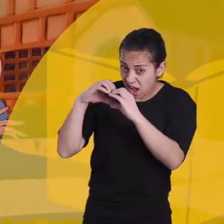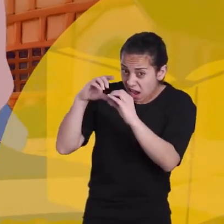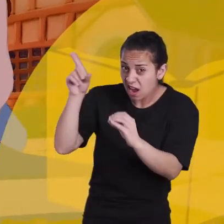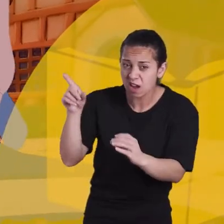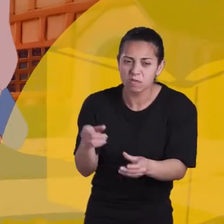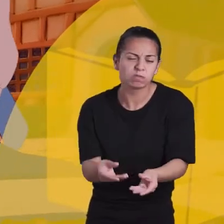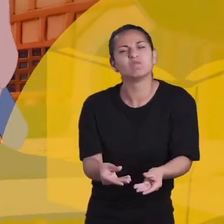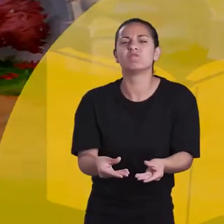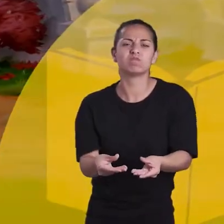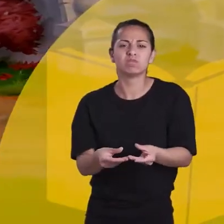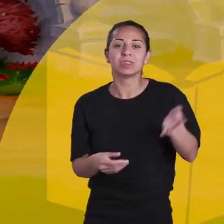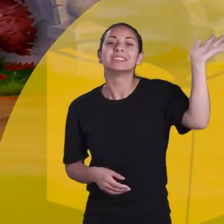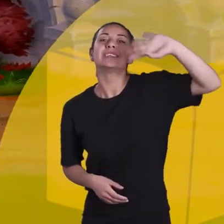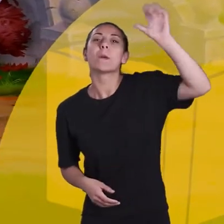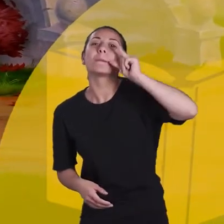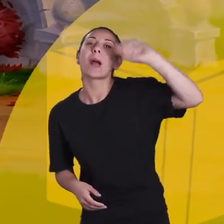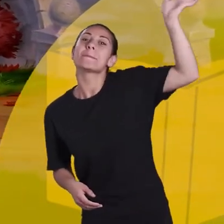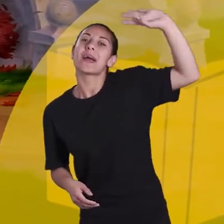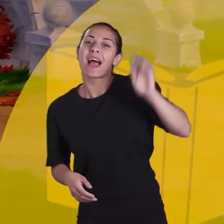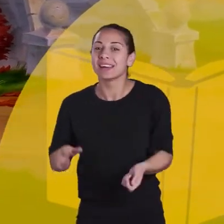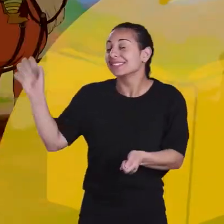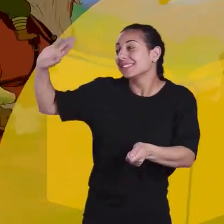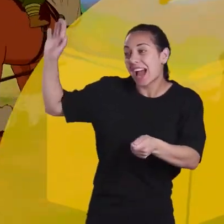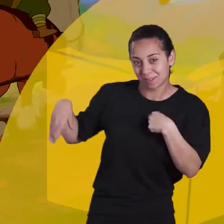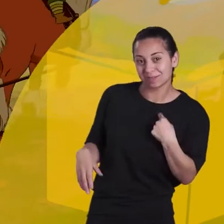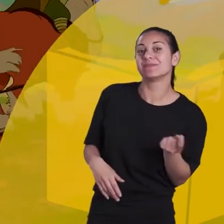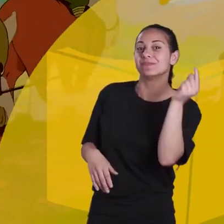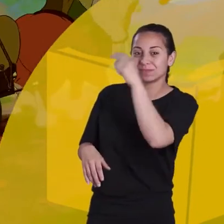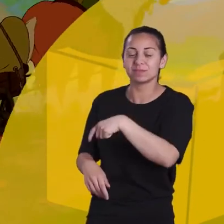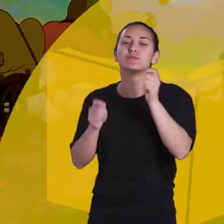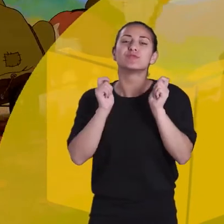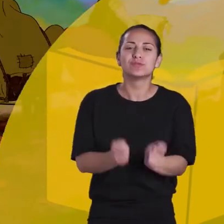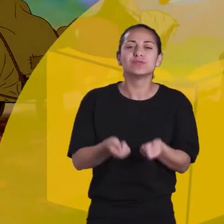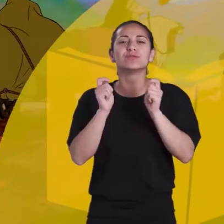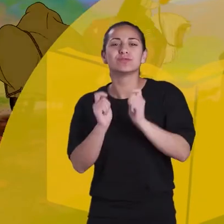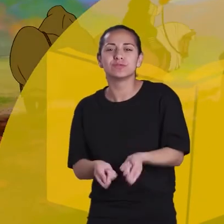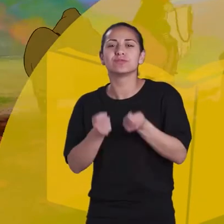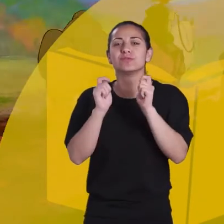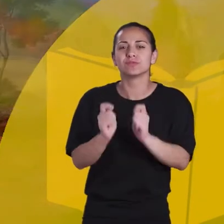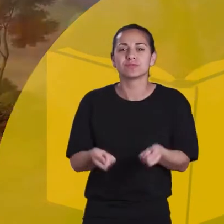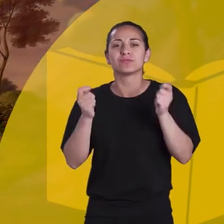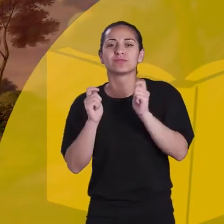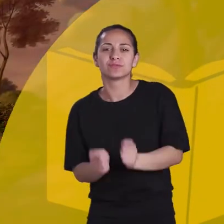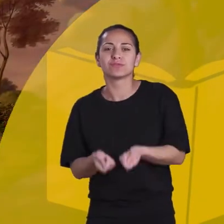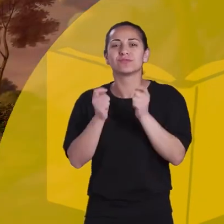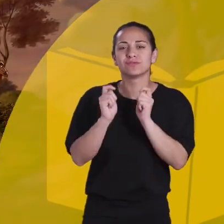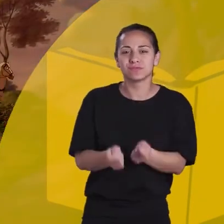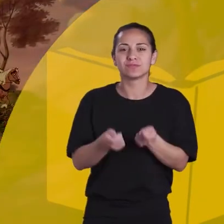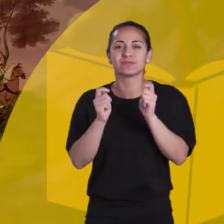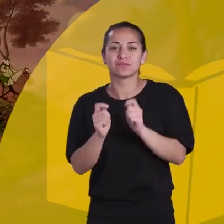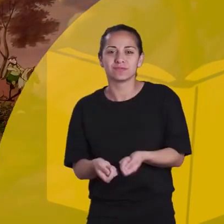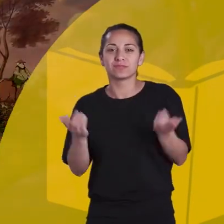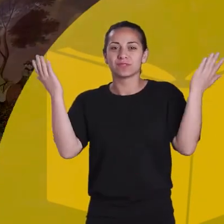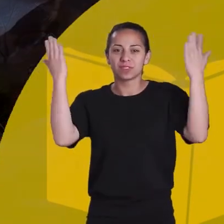enamoraría de alguien como él. ¡Adiós, papá! ¡Suerte! ¡Adiós, Bella! ¡Y cuídate mientras regreso! Cuando su padre